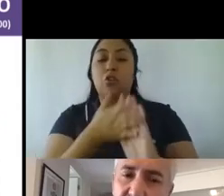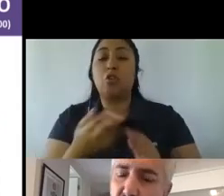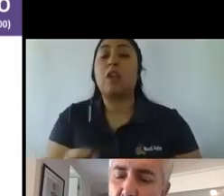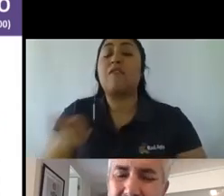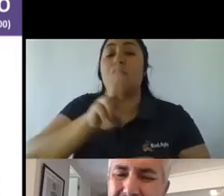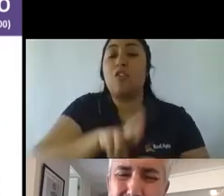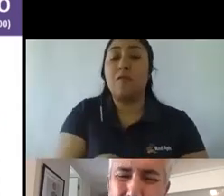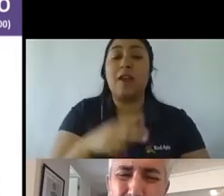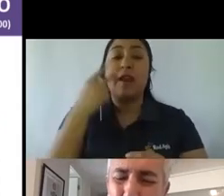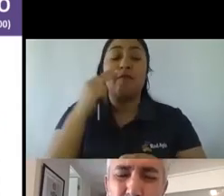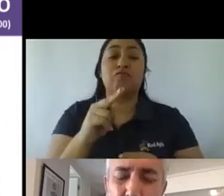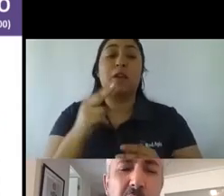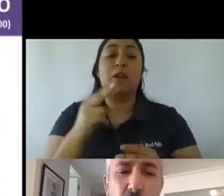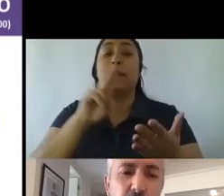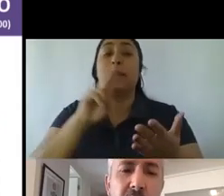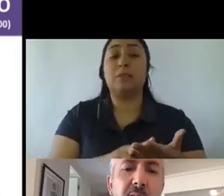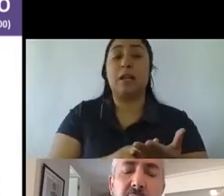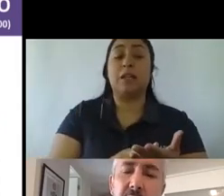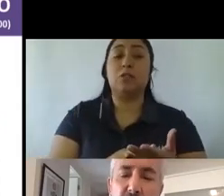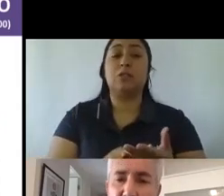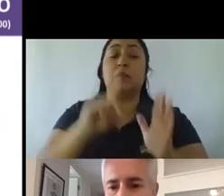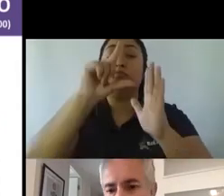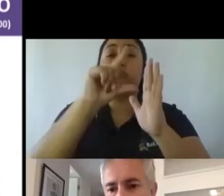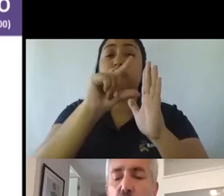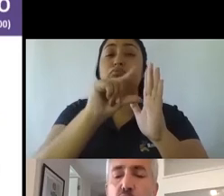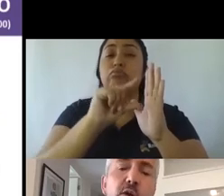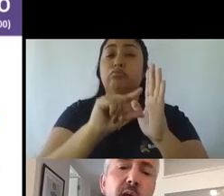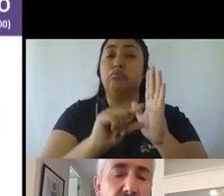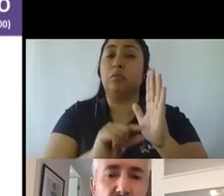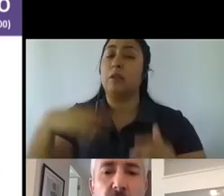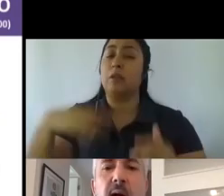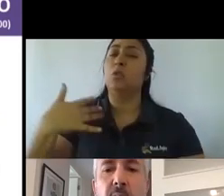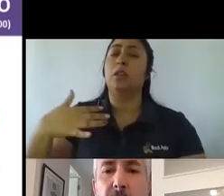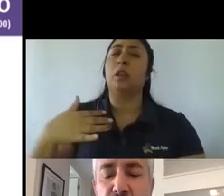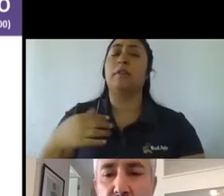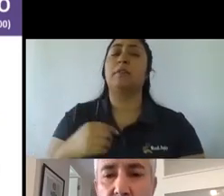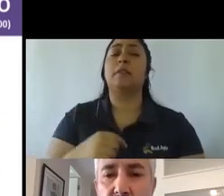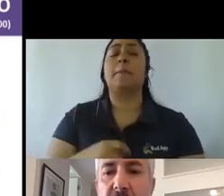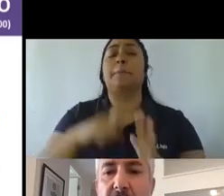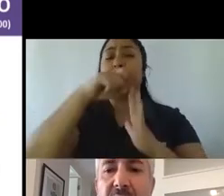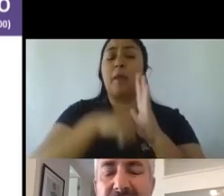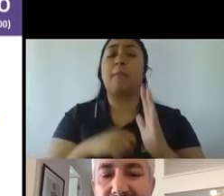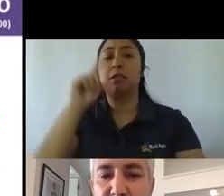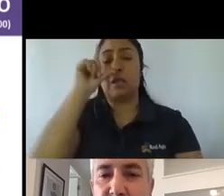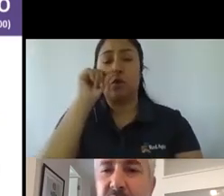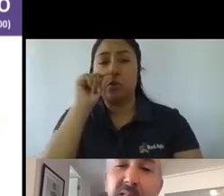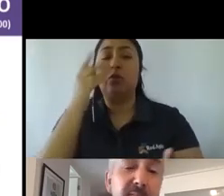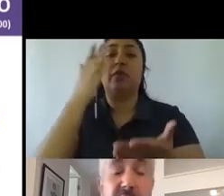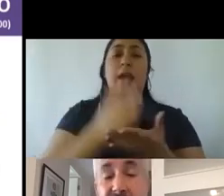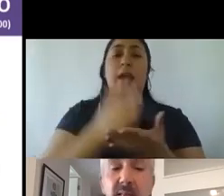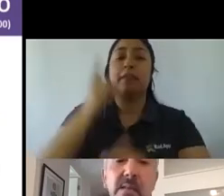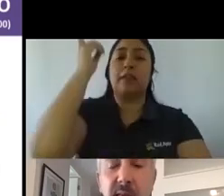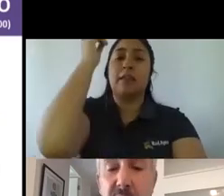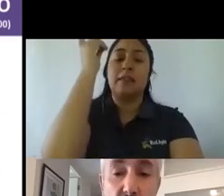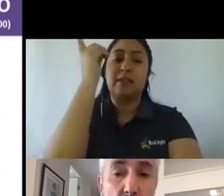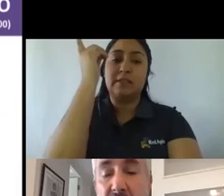fue lo que vimos. Una caída dura, dura, dura, dura, desde los meses de octubre, digamos, hasta diciembre. Y en diciembre